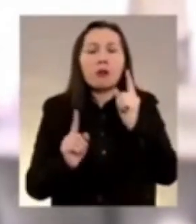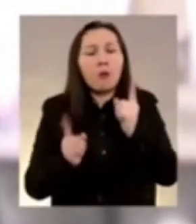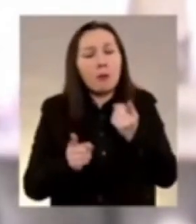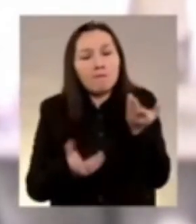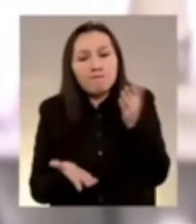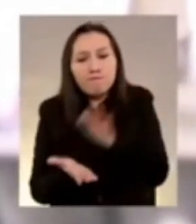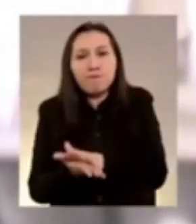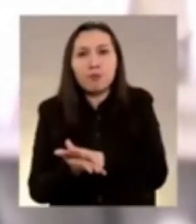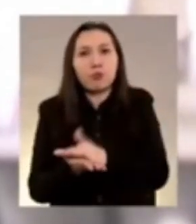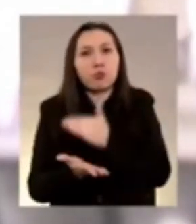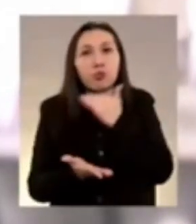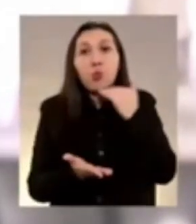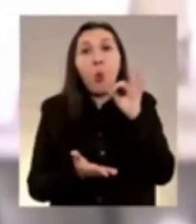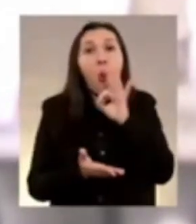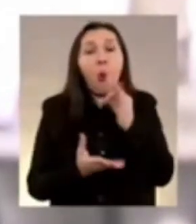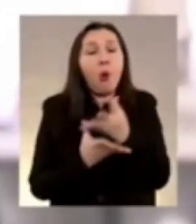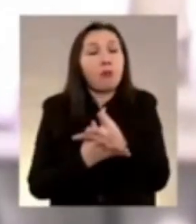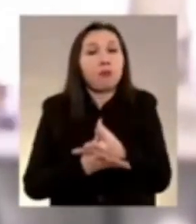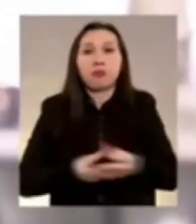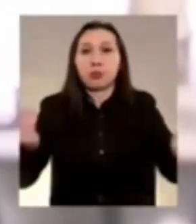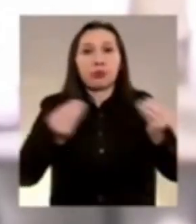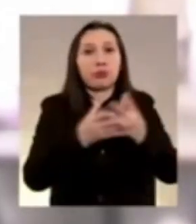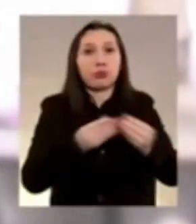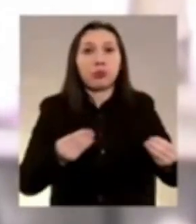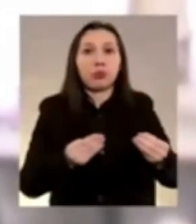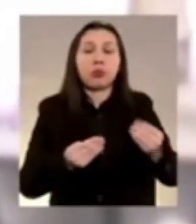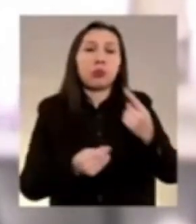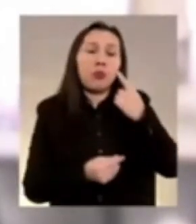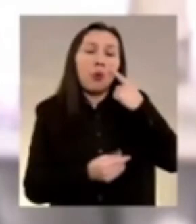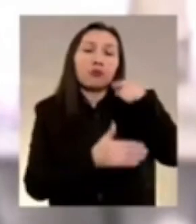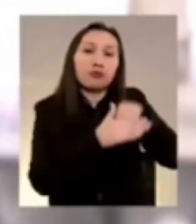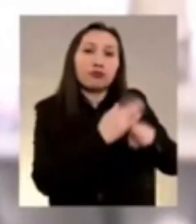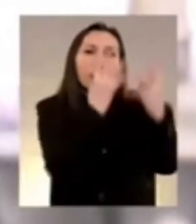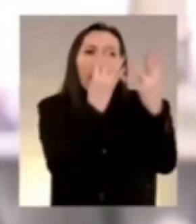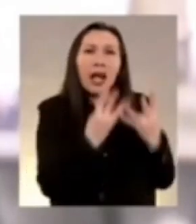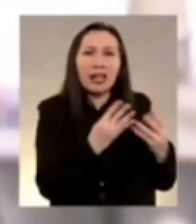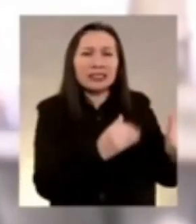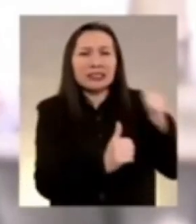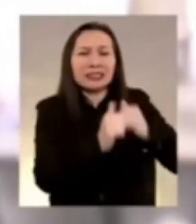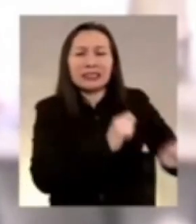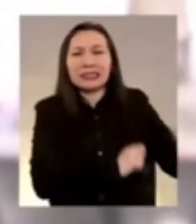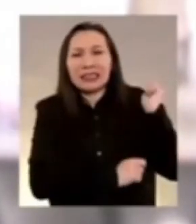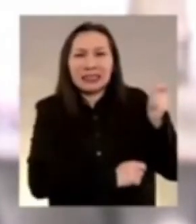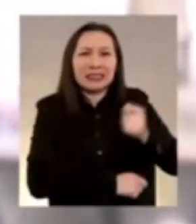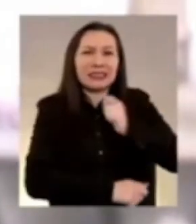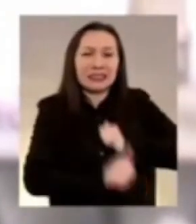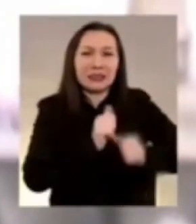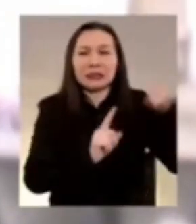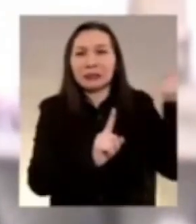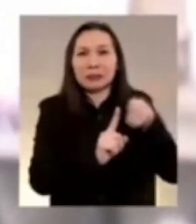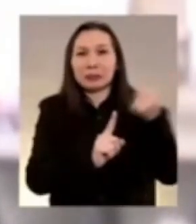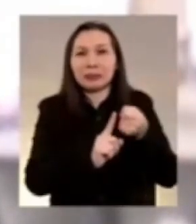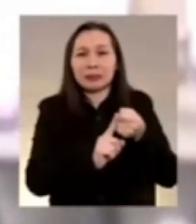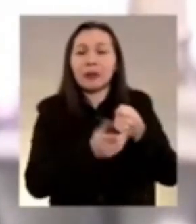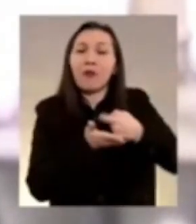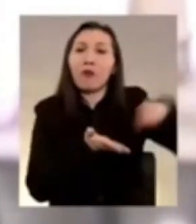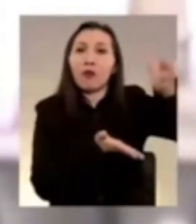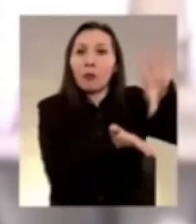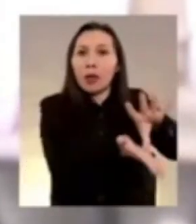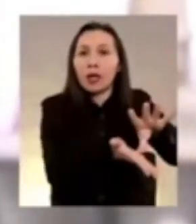murieron o fueron hechos desaparecer, conocieron la cárcel, la tortura, la relegación y el exilio. Y por eso